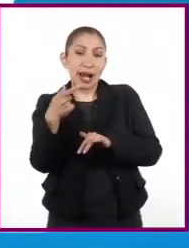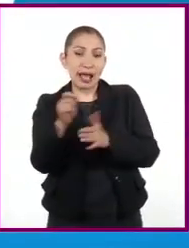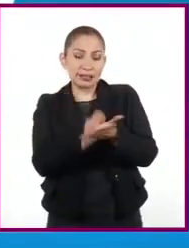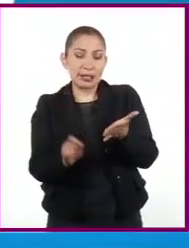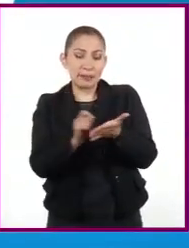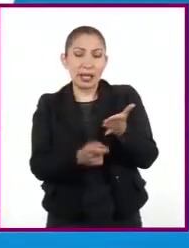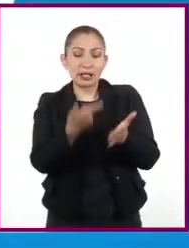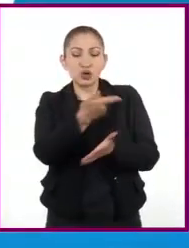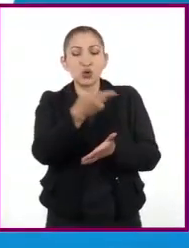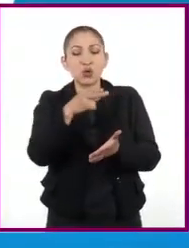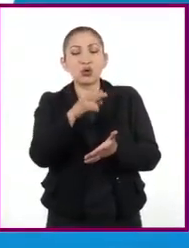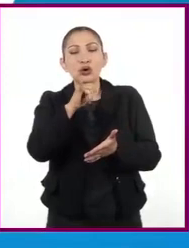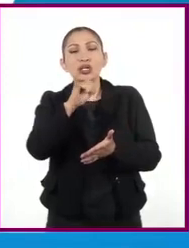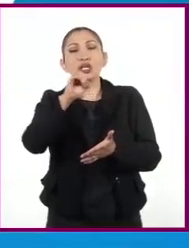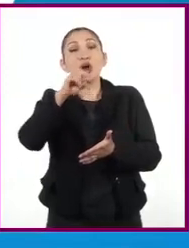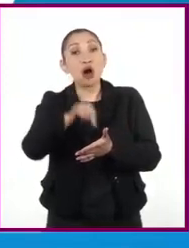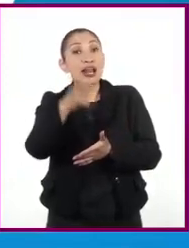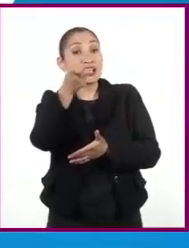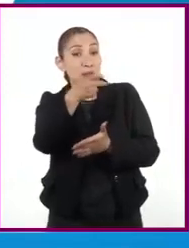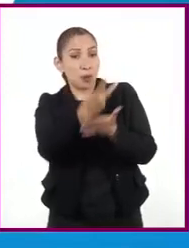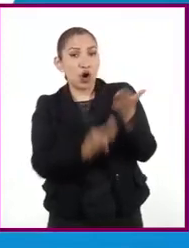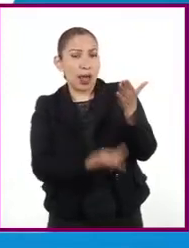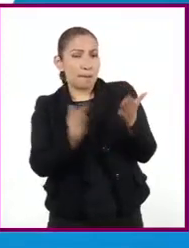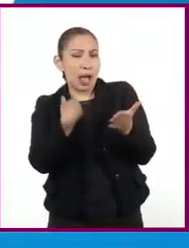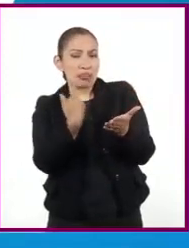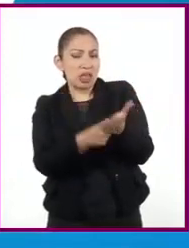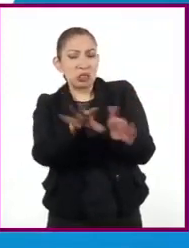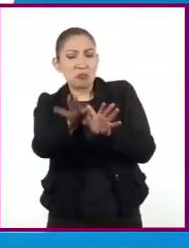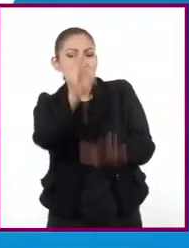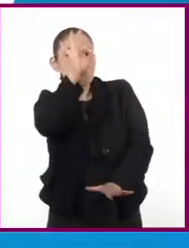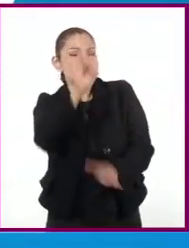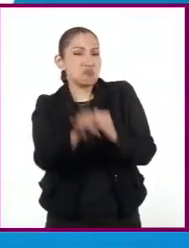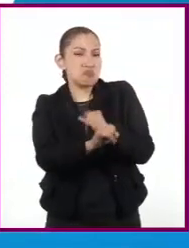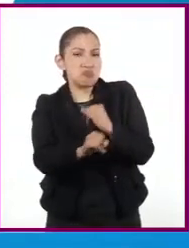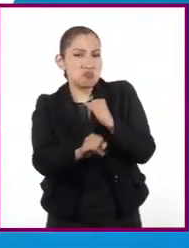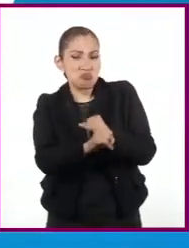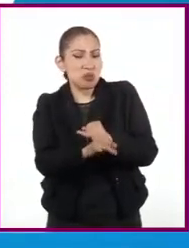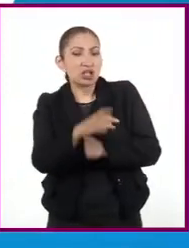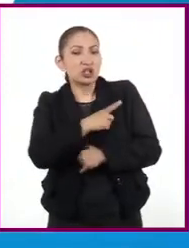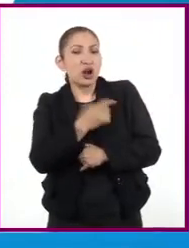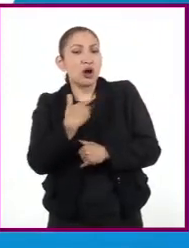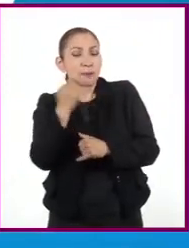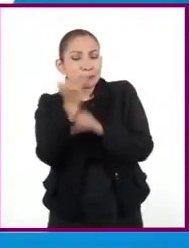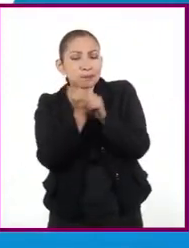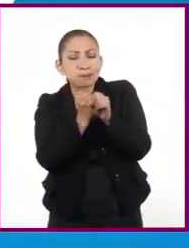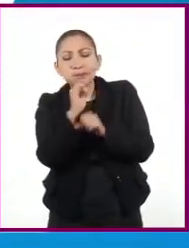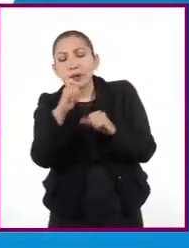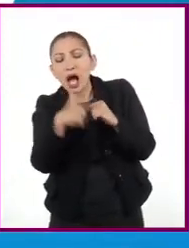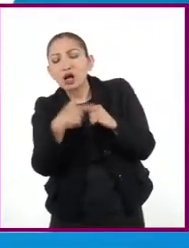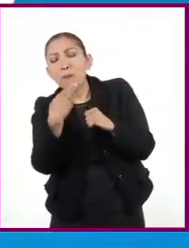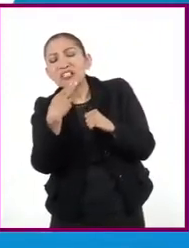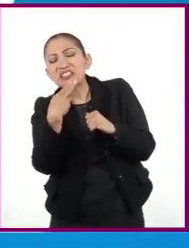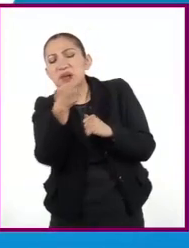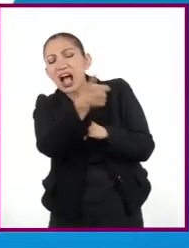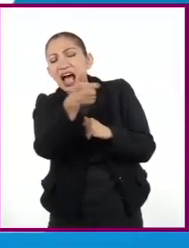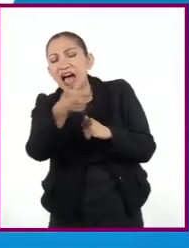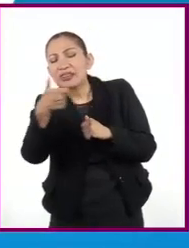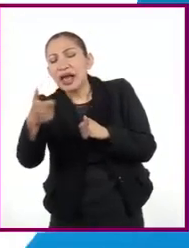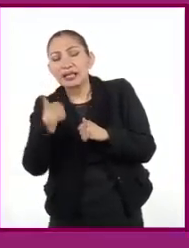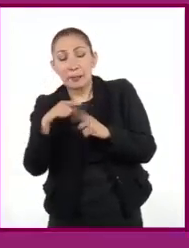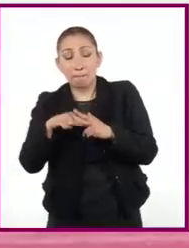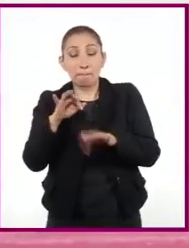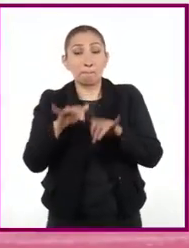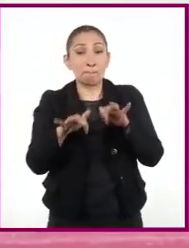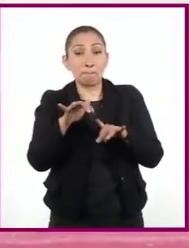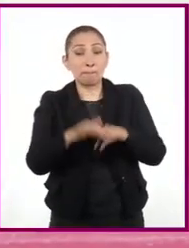tus guiones audiovisuales. Estos programas se encuentran fácilmente en la web. Solo hace falta que investigues un poco sus funciones y comenzar a